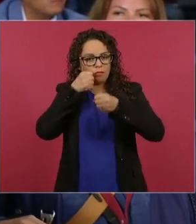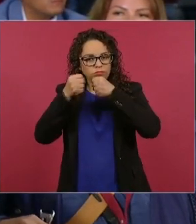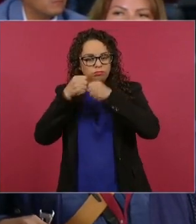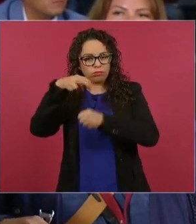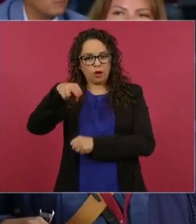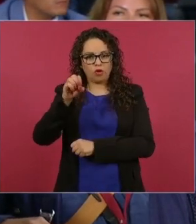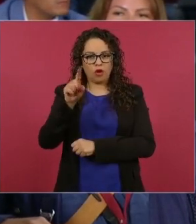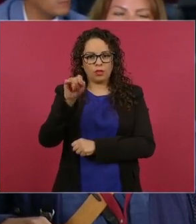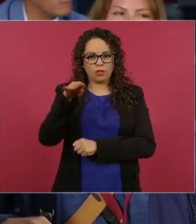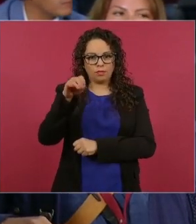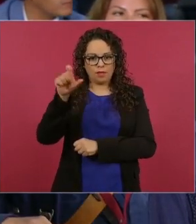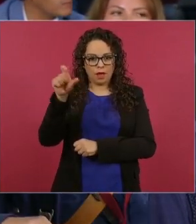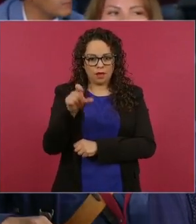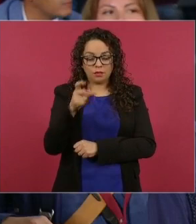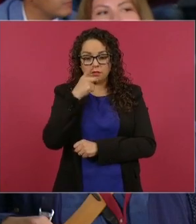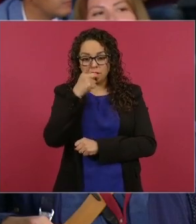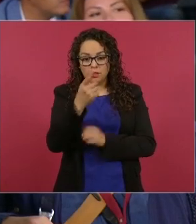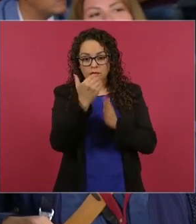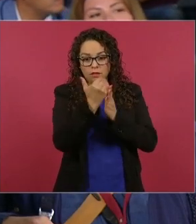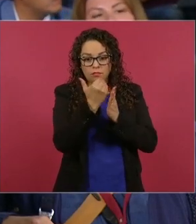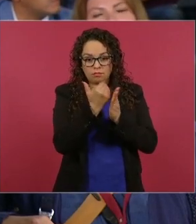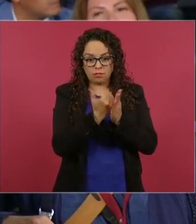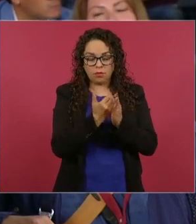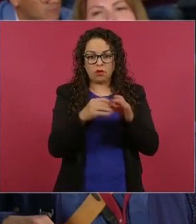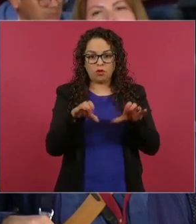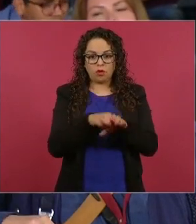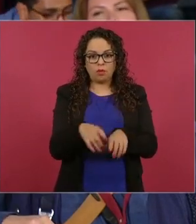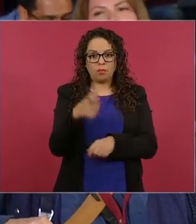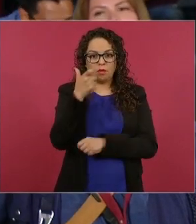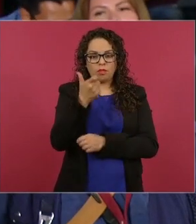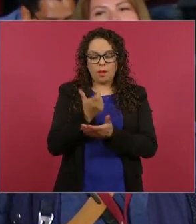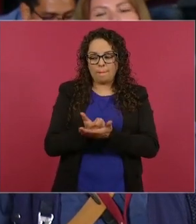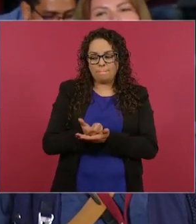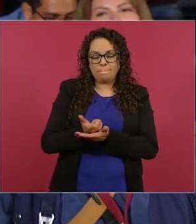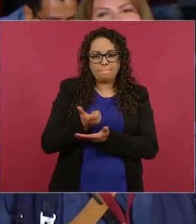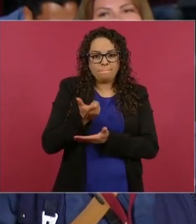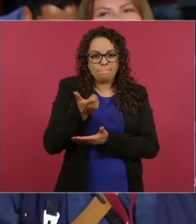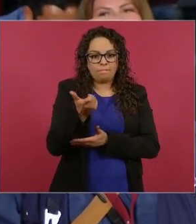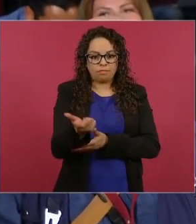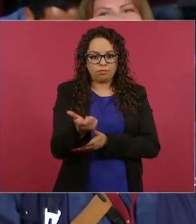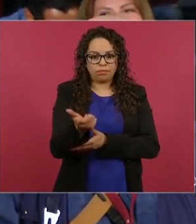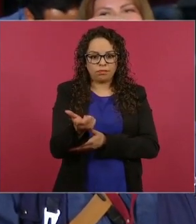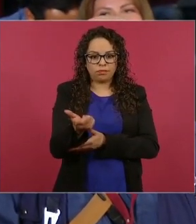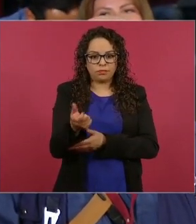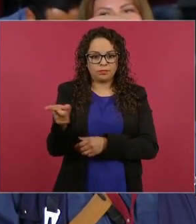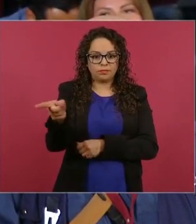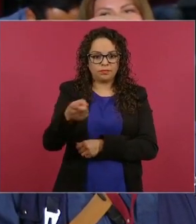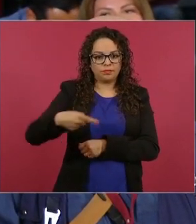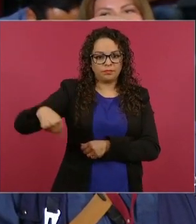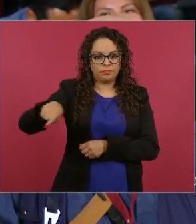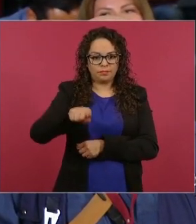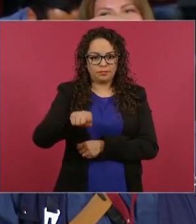estimación sobre las liquidaciones a los trabajadores de la agencia y también pues algunas de las